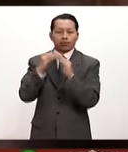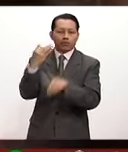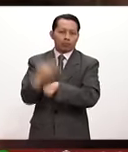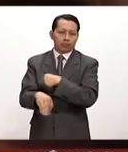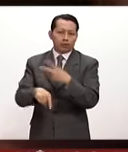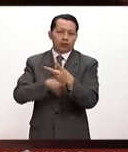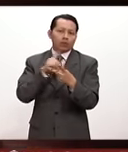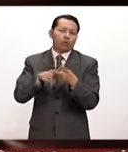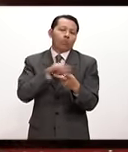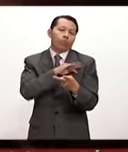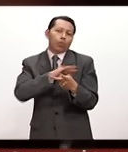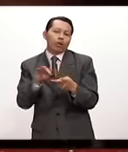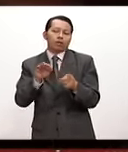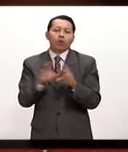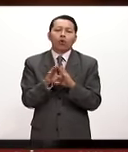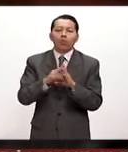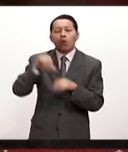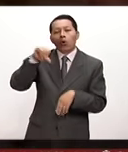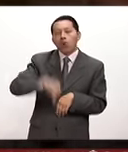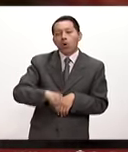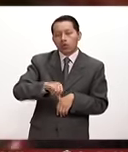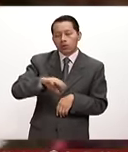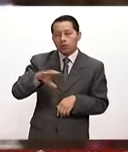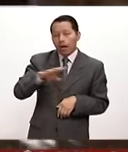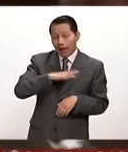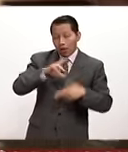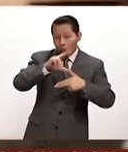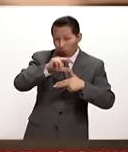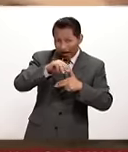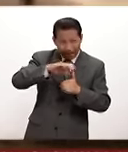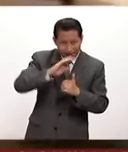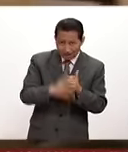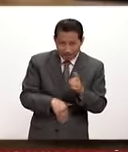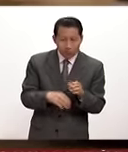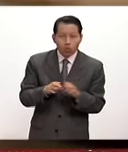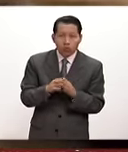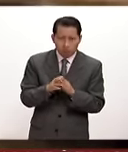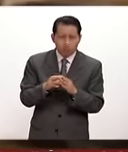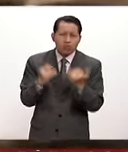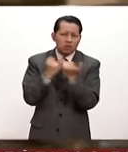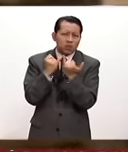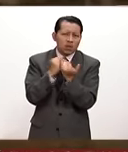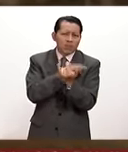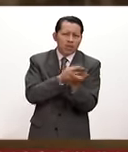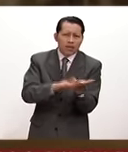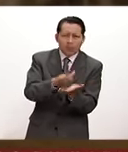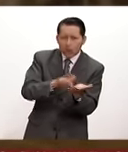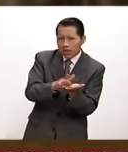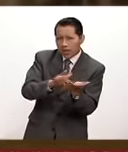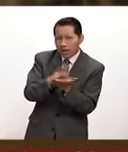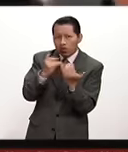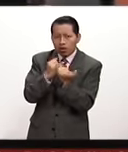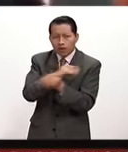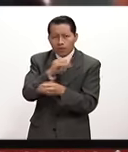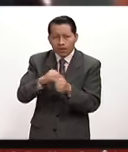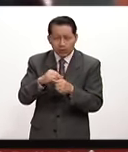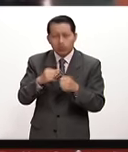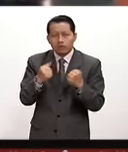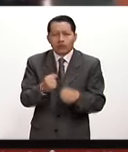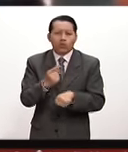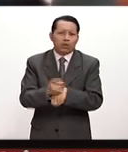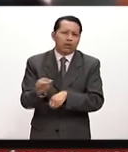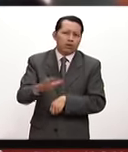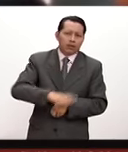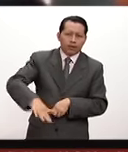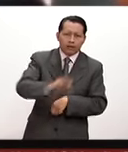para activar el día de hoy después del paso del huracán, todos aquellos elementos que permitan darle tranquilidad y seguridad a la población.